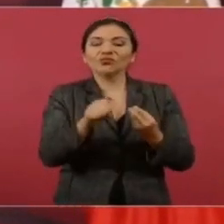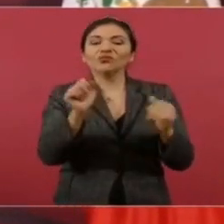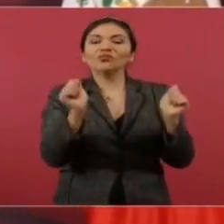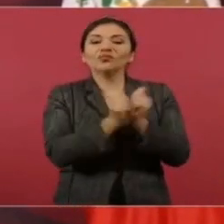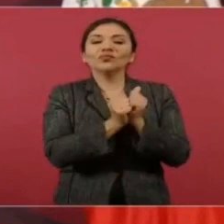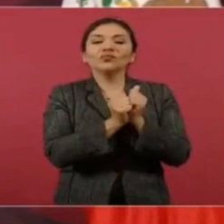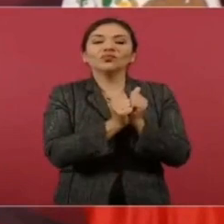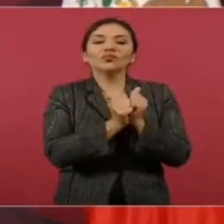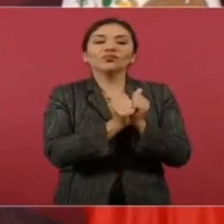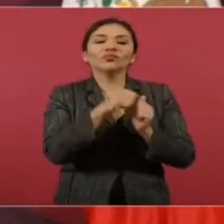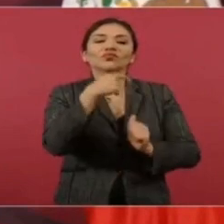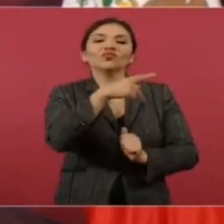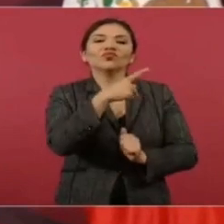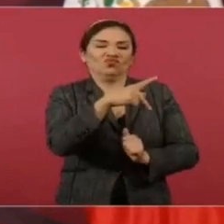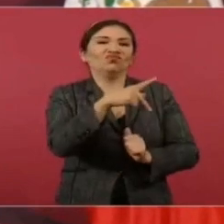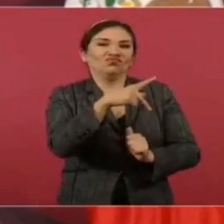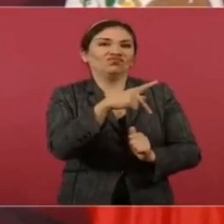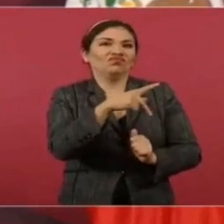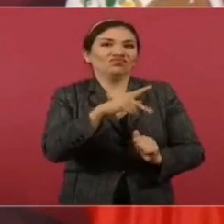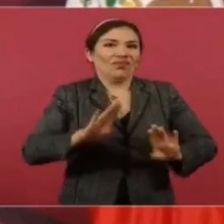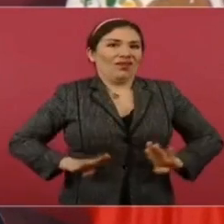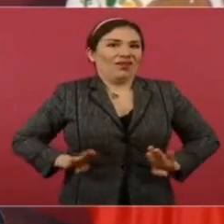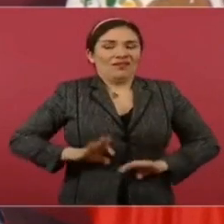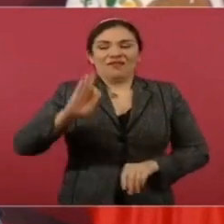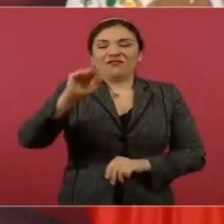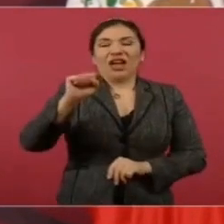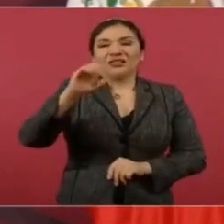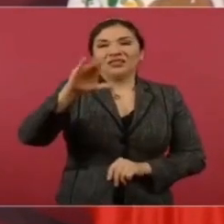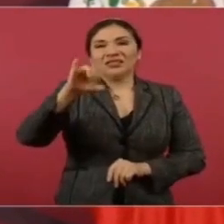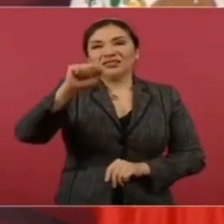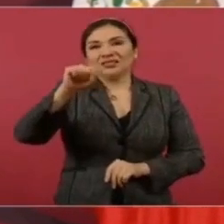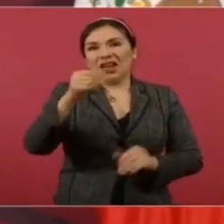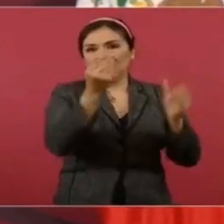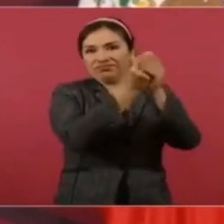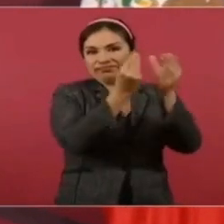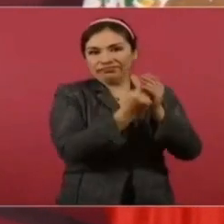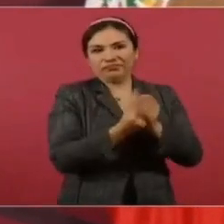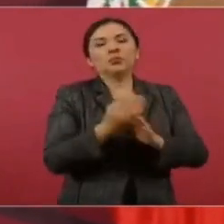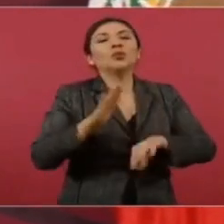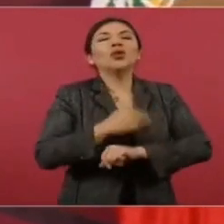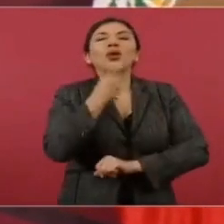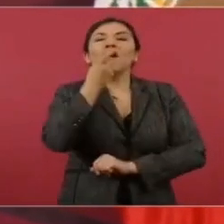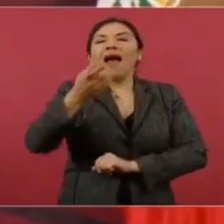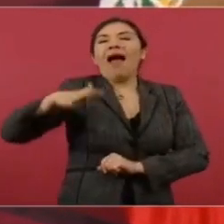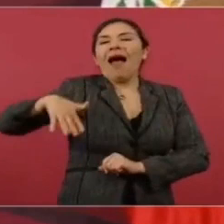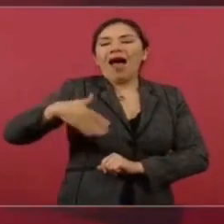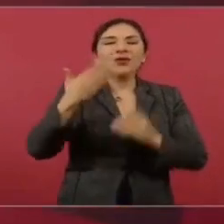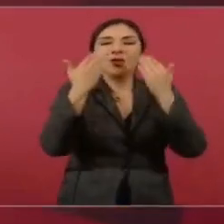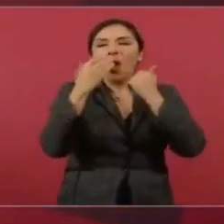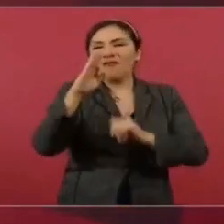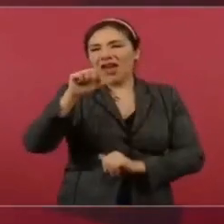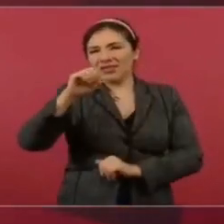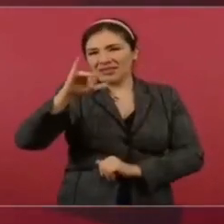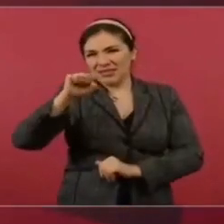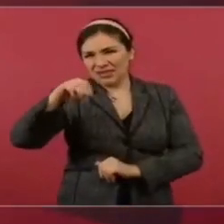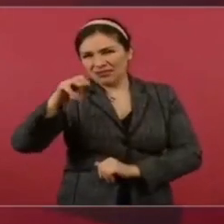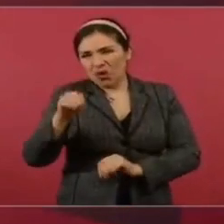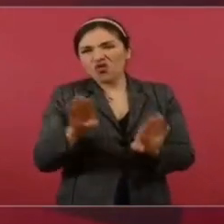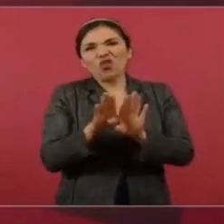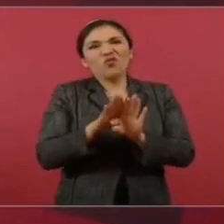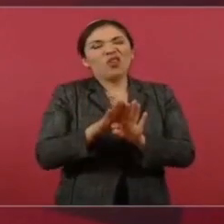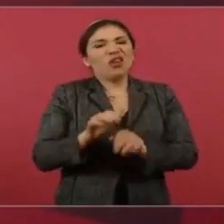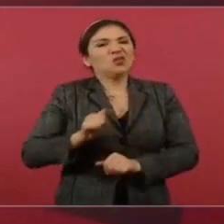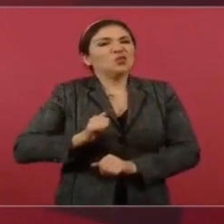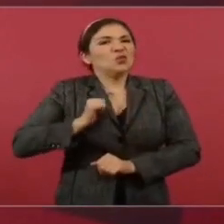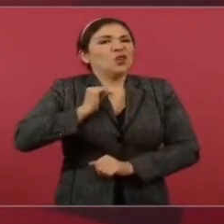pensamiento fascista, porque ya dije que no hay fascismo, no, como pensamiento dominante